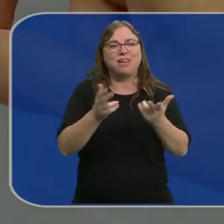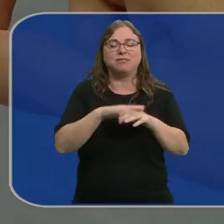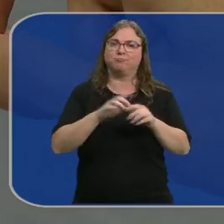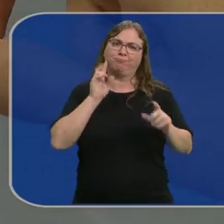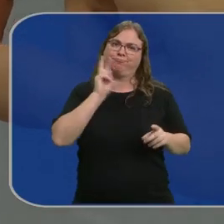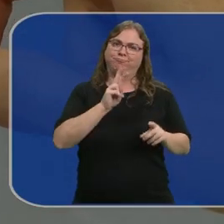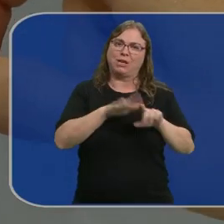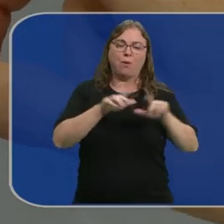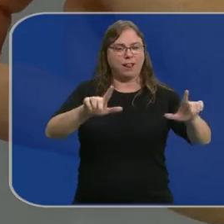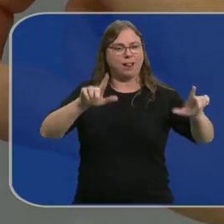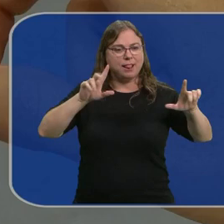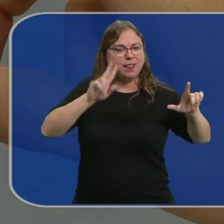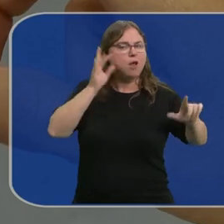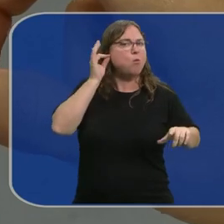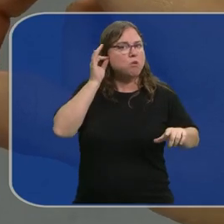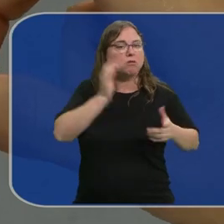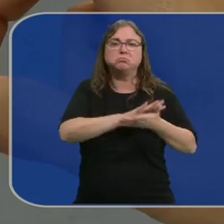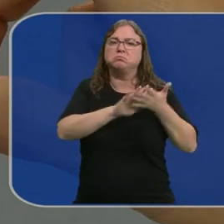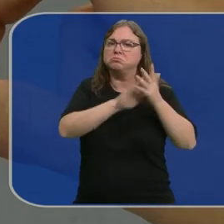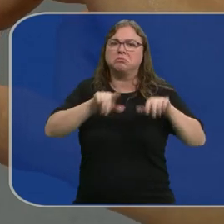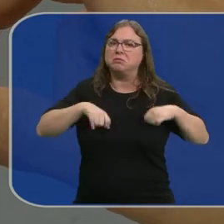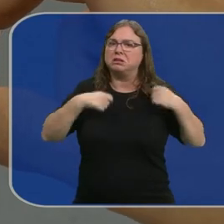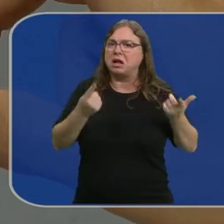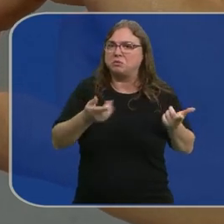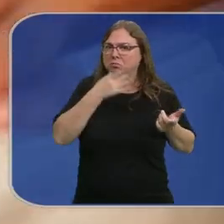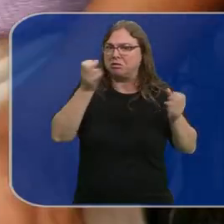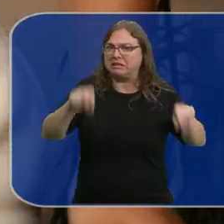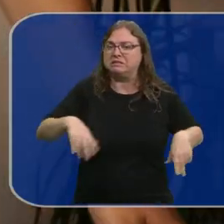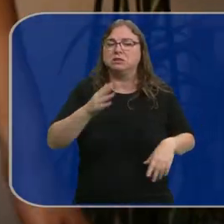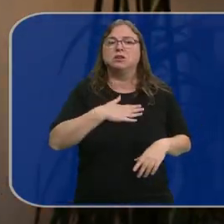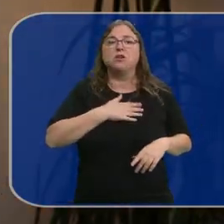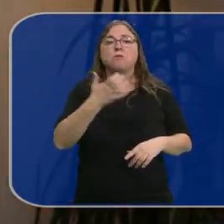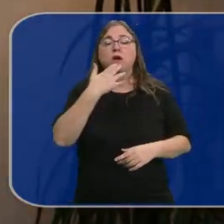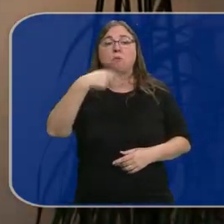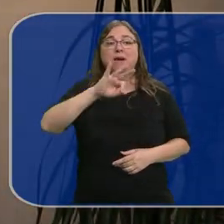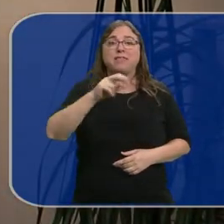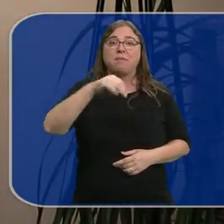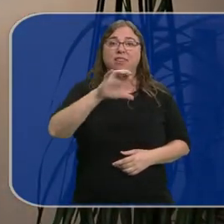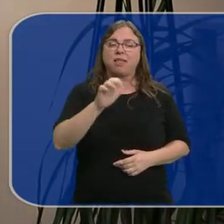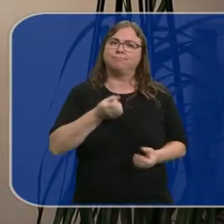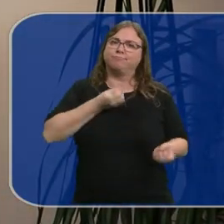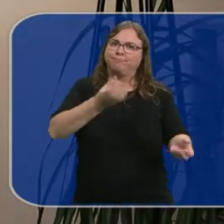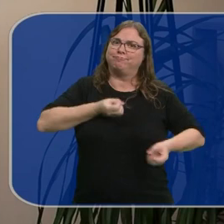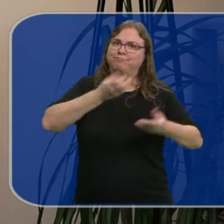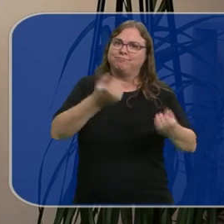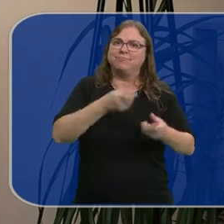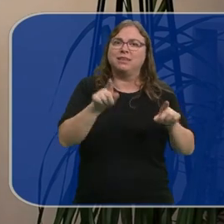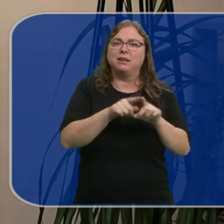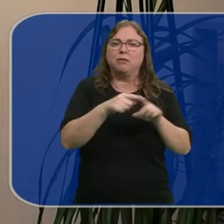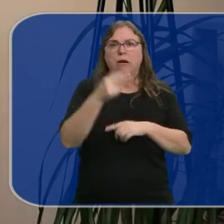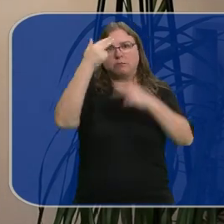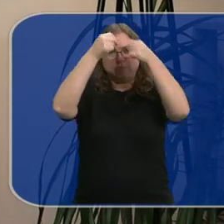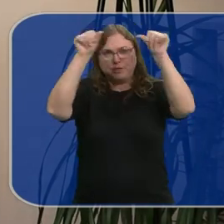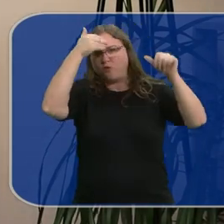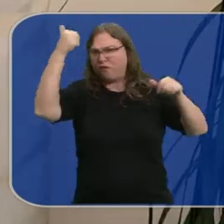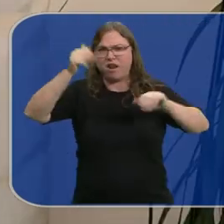Se han convertido en una ventana para que las mujeres hablen sin complejos de esta etapa. Influencers como Marta Marcé están ayudando a desprenderse de los